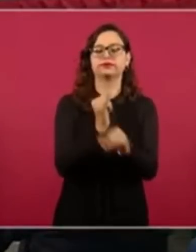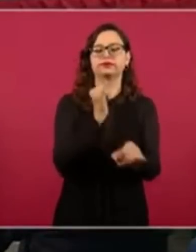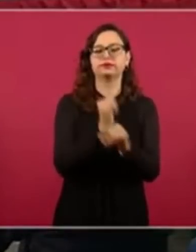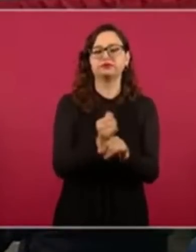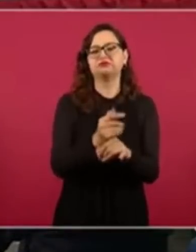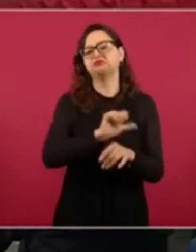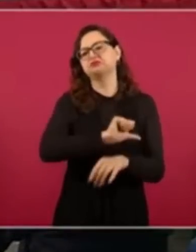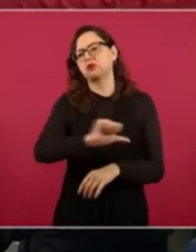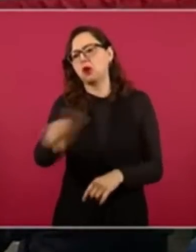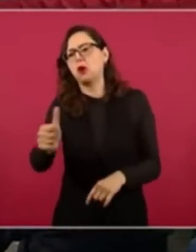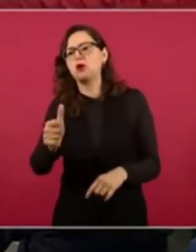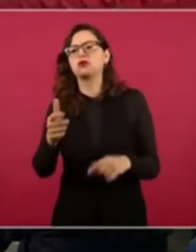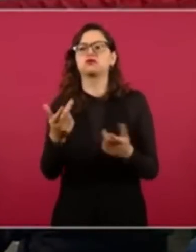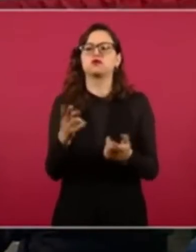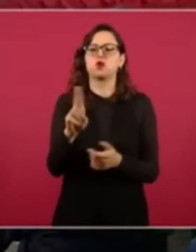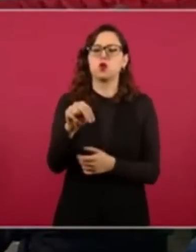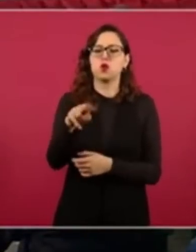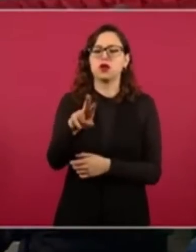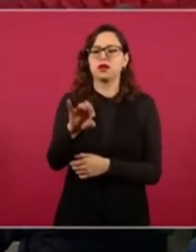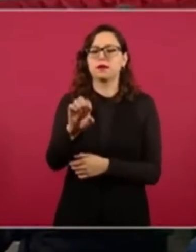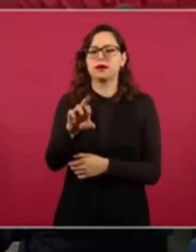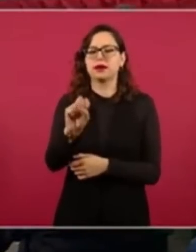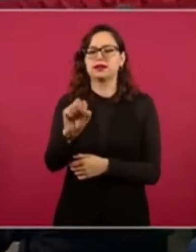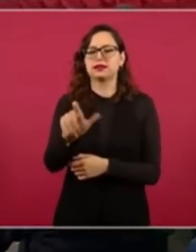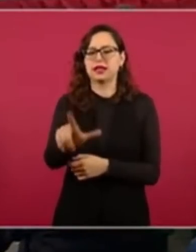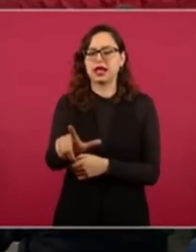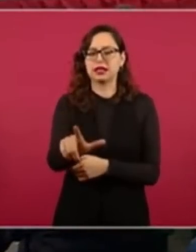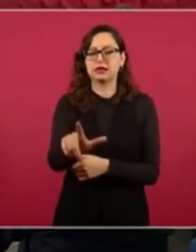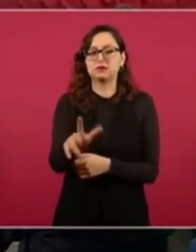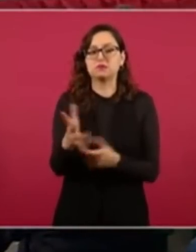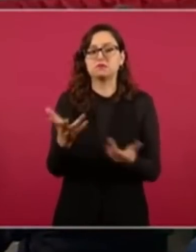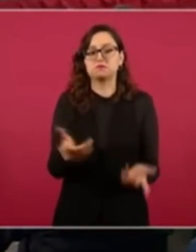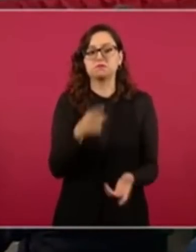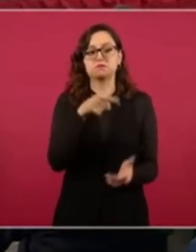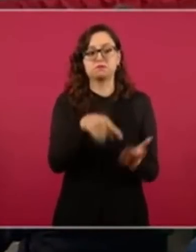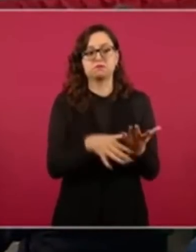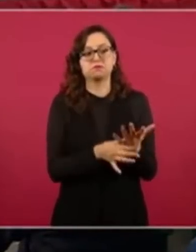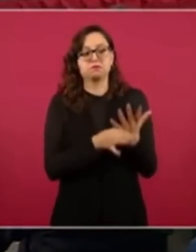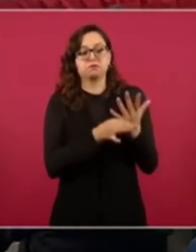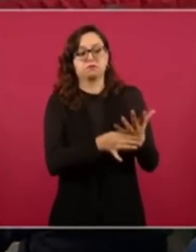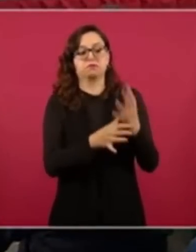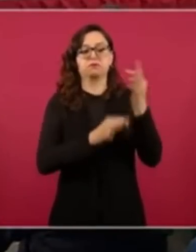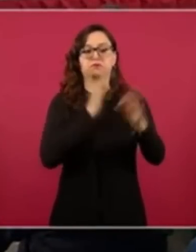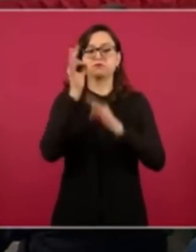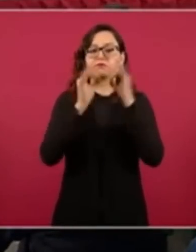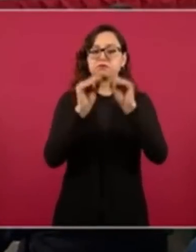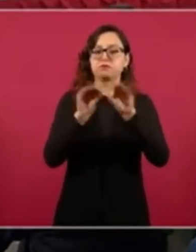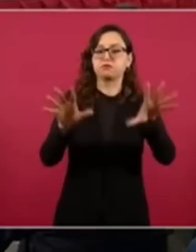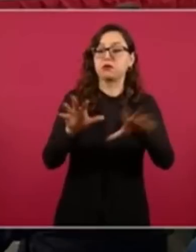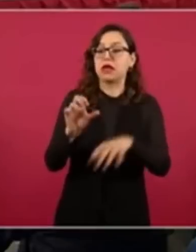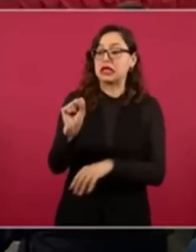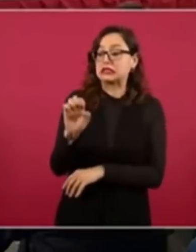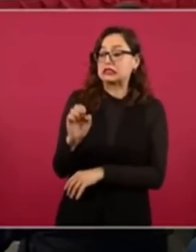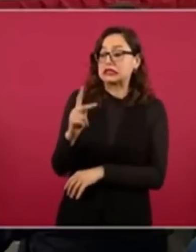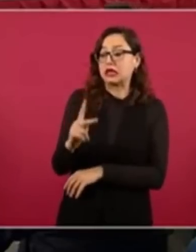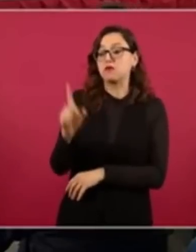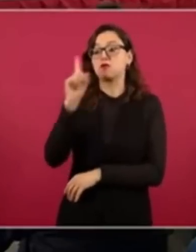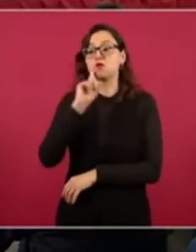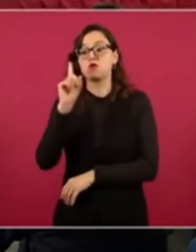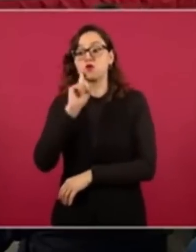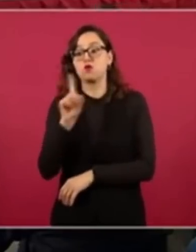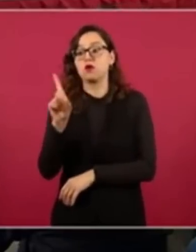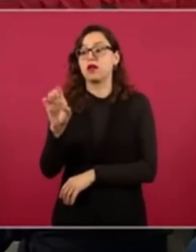columnistas del Universal, reaccionaron ante el anuncio del relevo en la Secretaría de Educación Pública